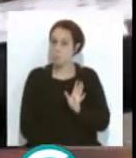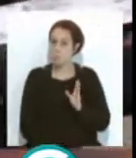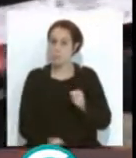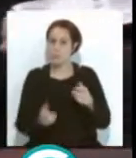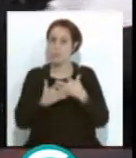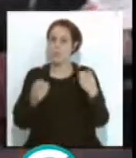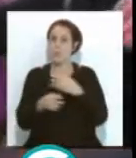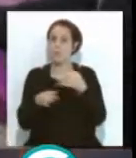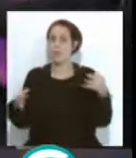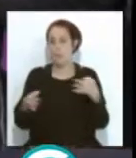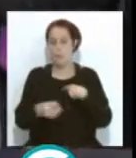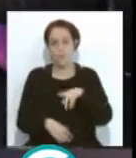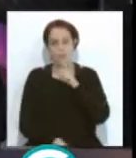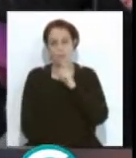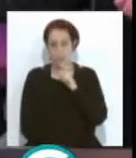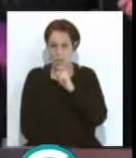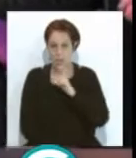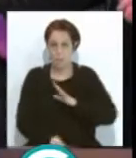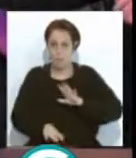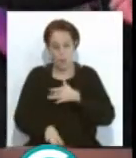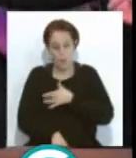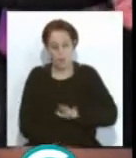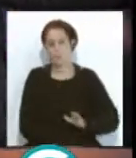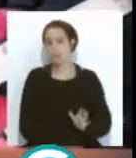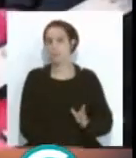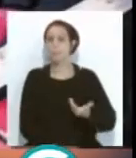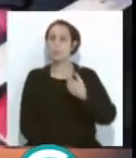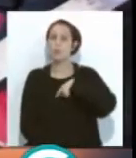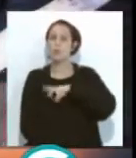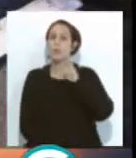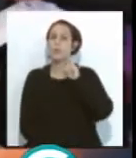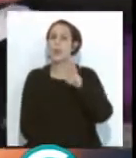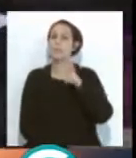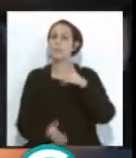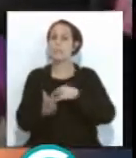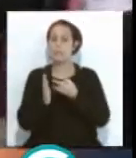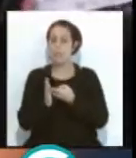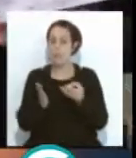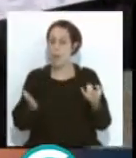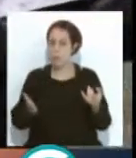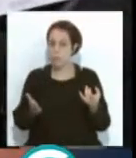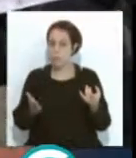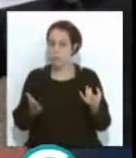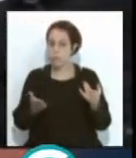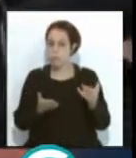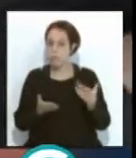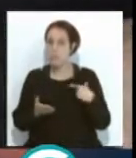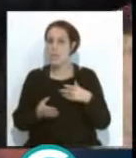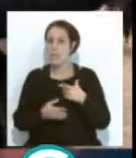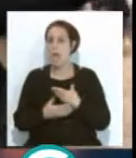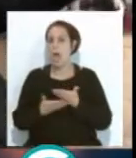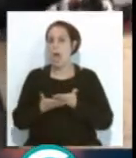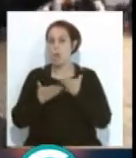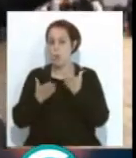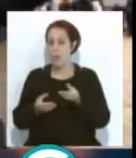perfecta es muy complicada, pero bueno, ¿cómo veis ustedes ese sistema y cómo creéis que puede contribuir